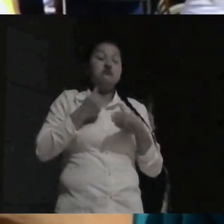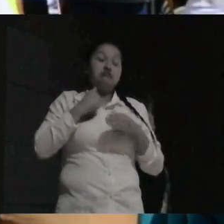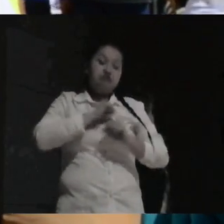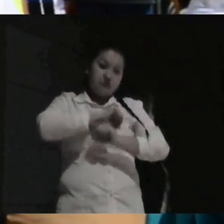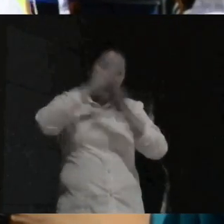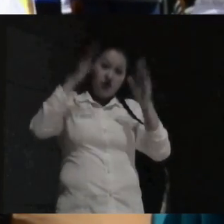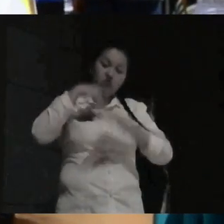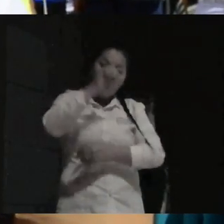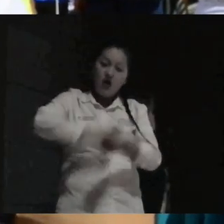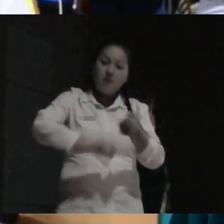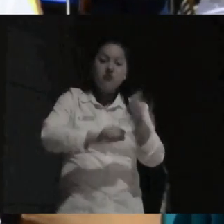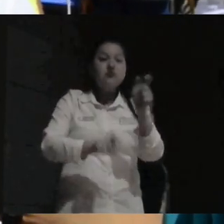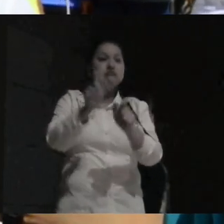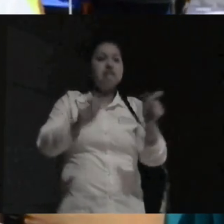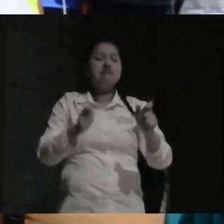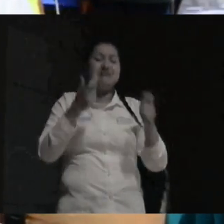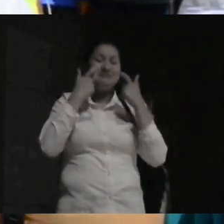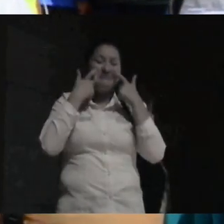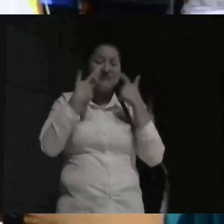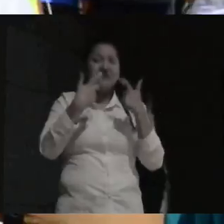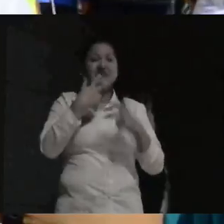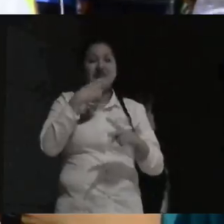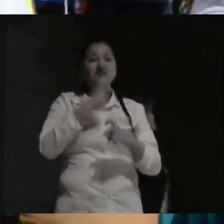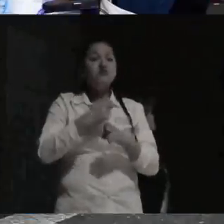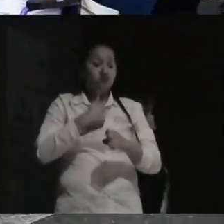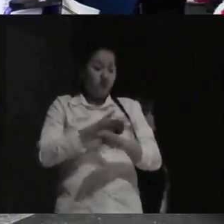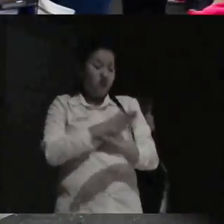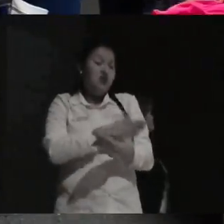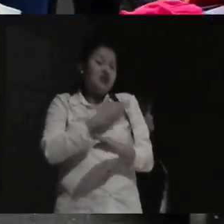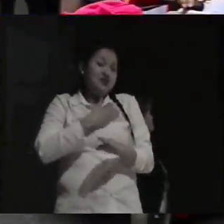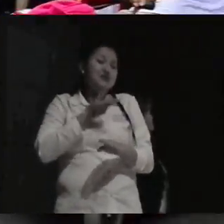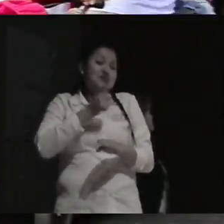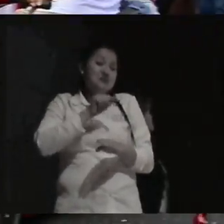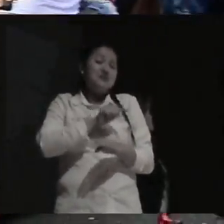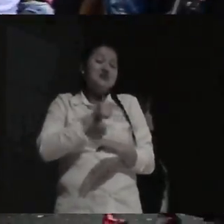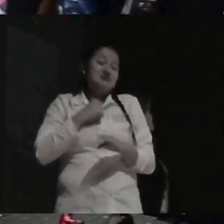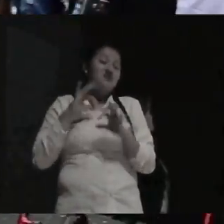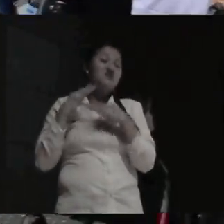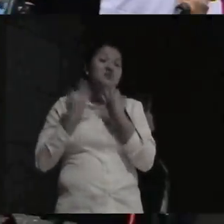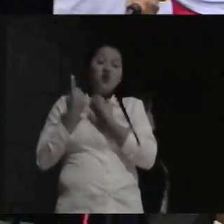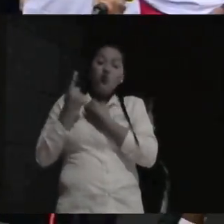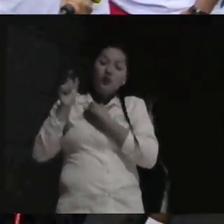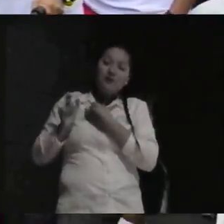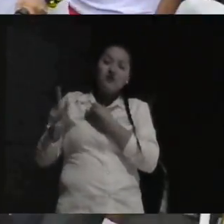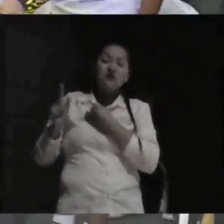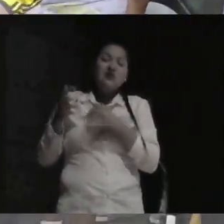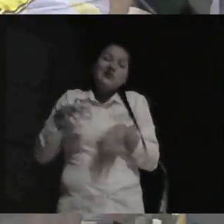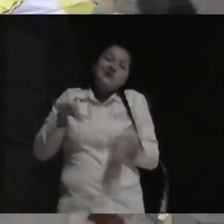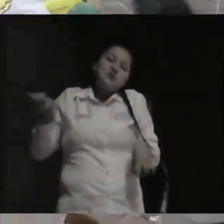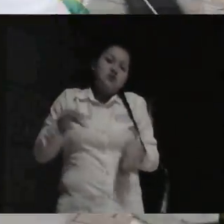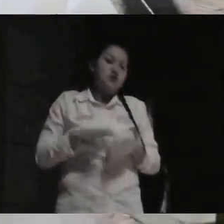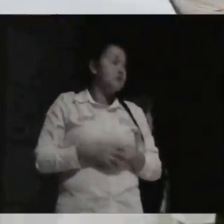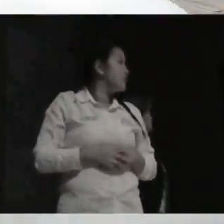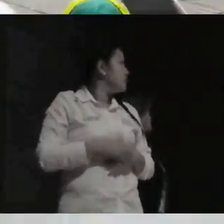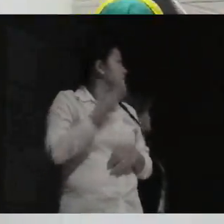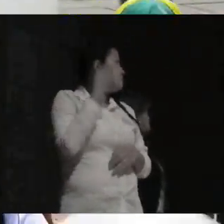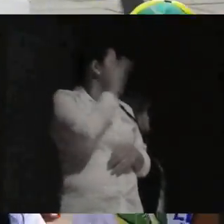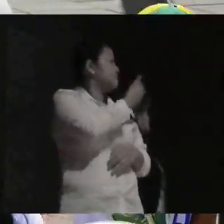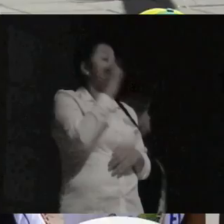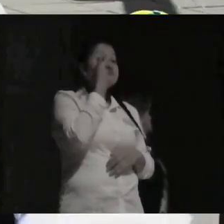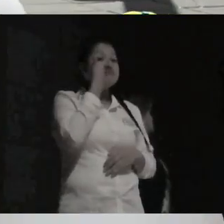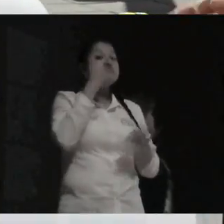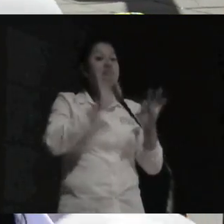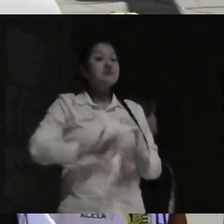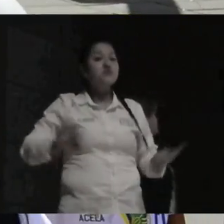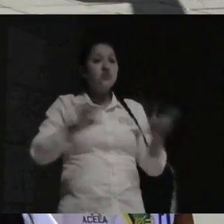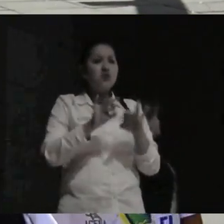está pasando ahora por ese drama por el nosotros tuvimos que pasar hace algunos años Esta enfermedad es importante que no la sufren muy poquita gente y que en